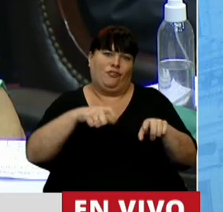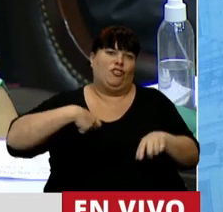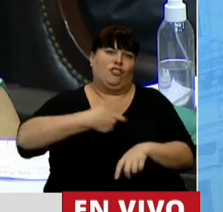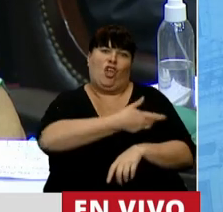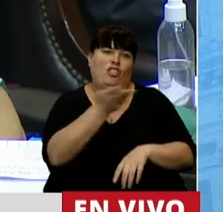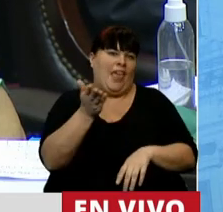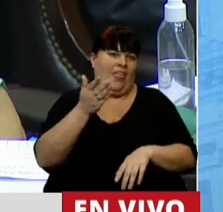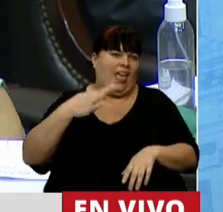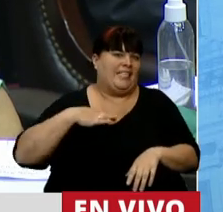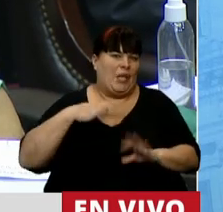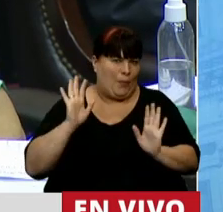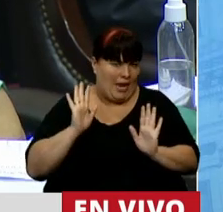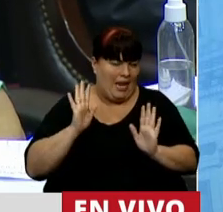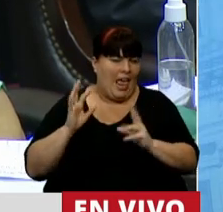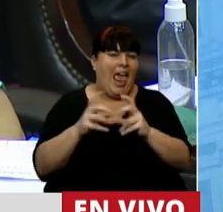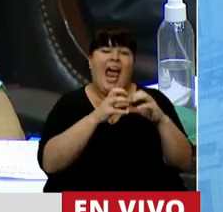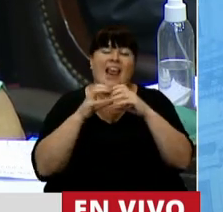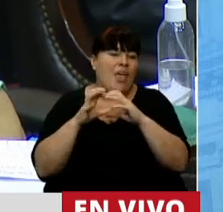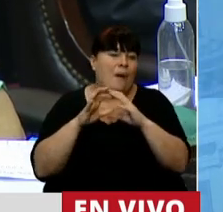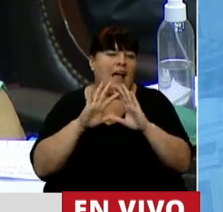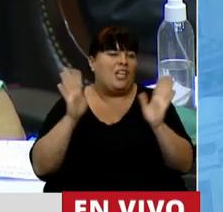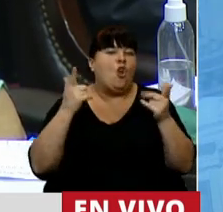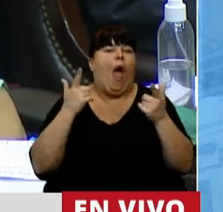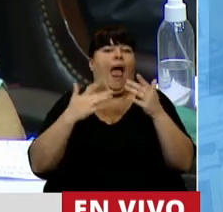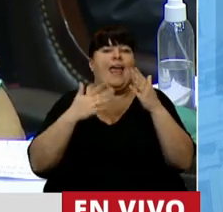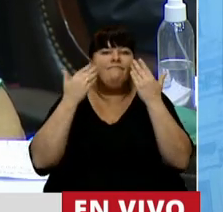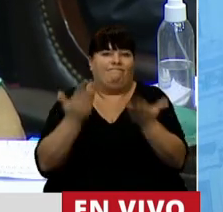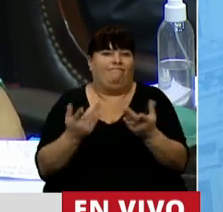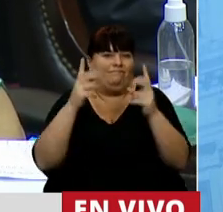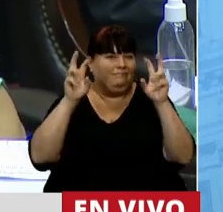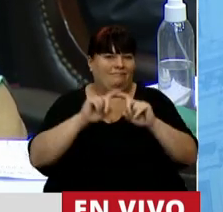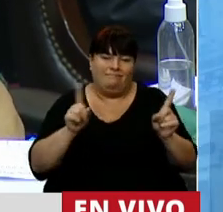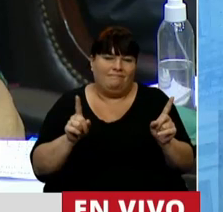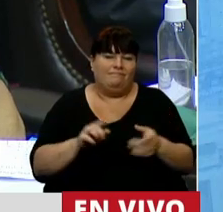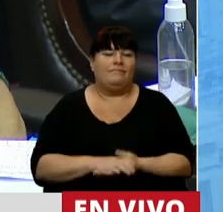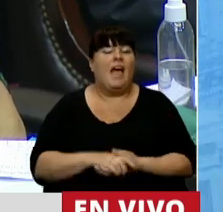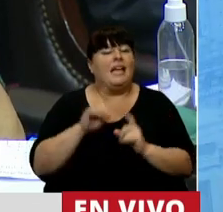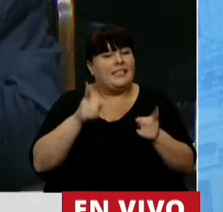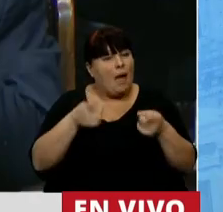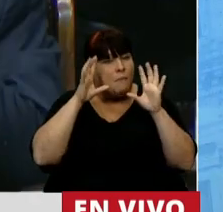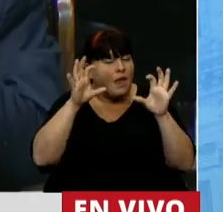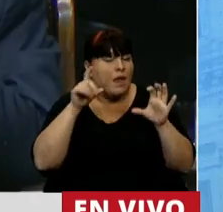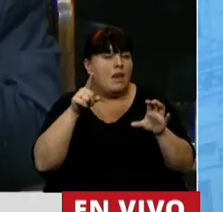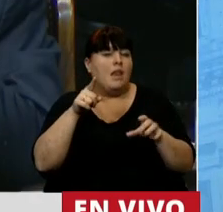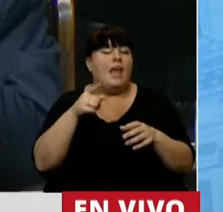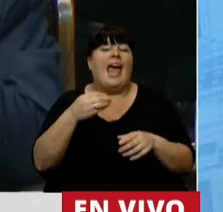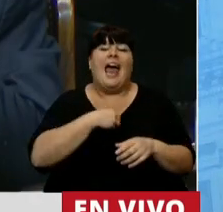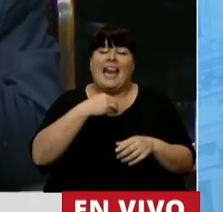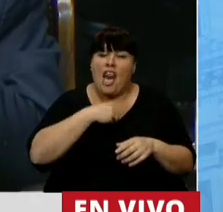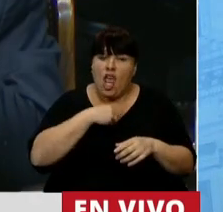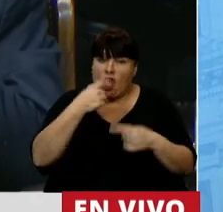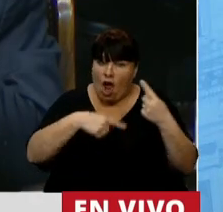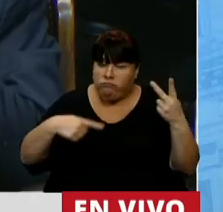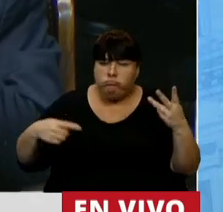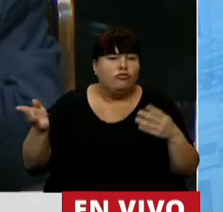la sociedad civil, la discusión pierde objetividad. Hecho sin olvidar que las religiones,